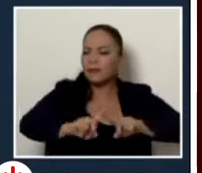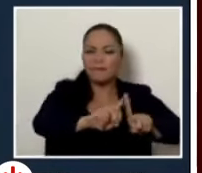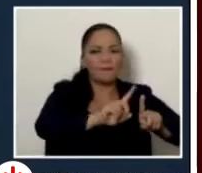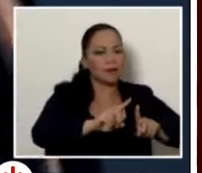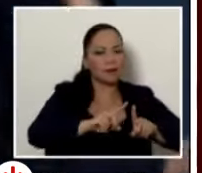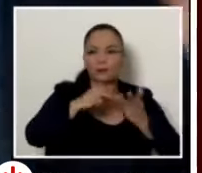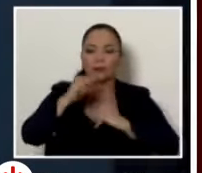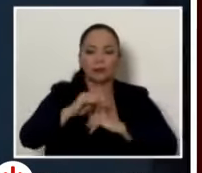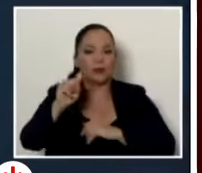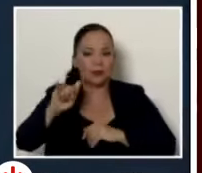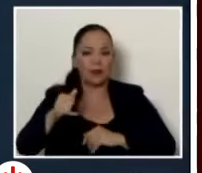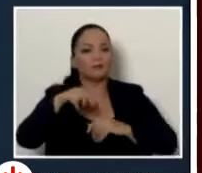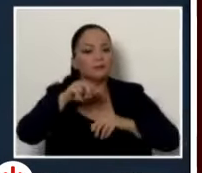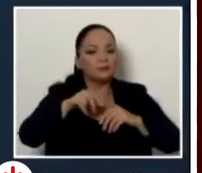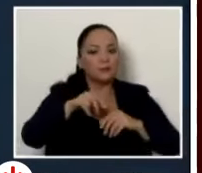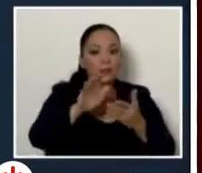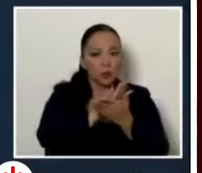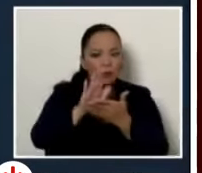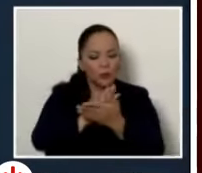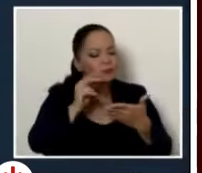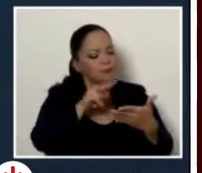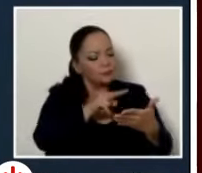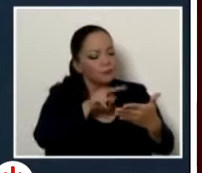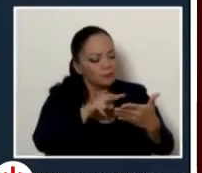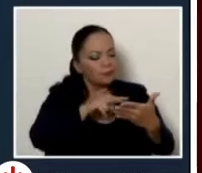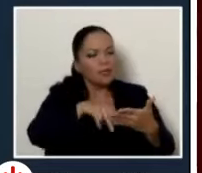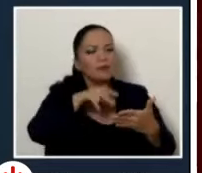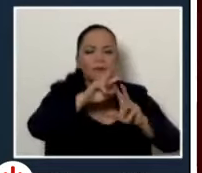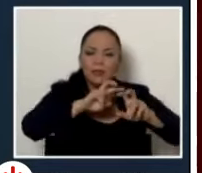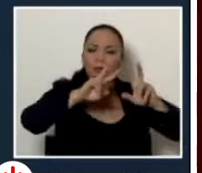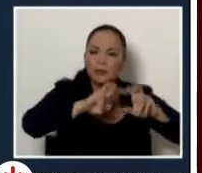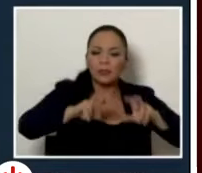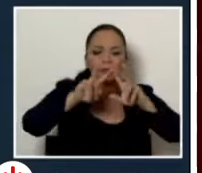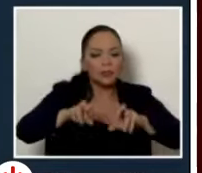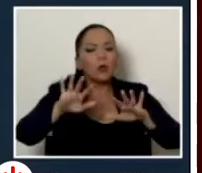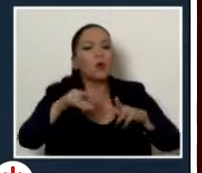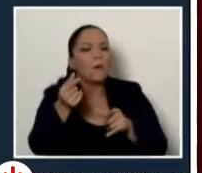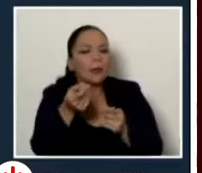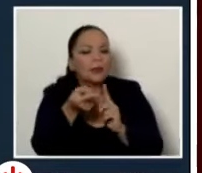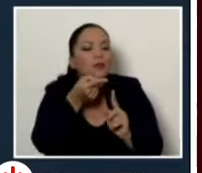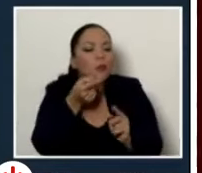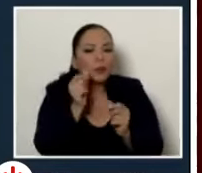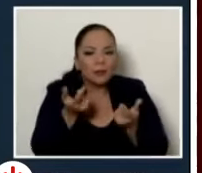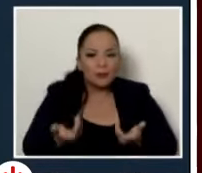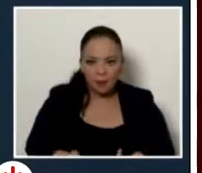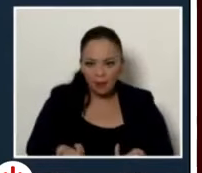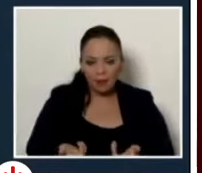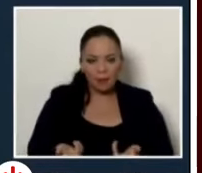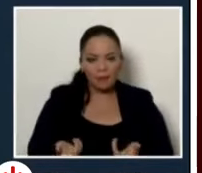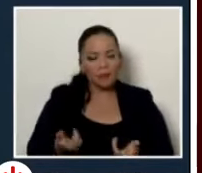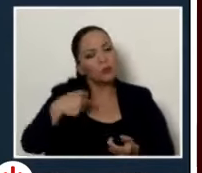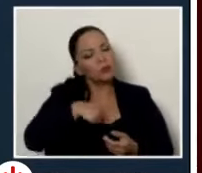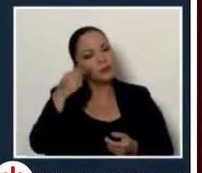proyectos de la AIA uno por uno, identificando cuál era su fuente de financiamiento y por qué era que no